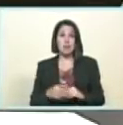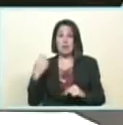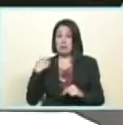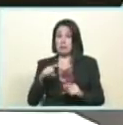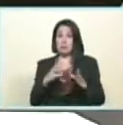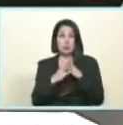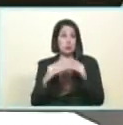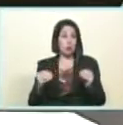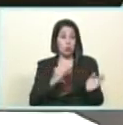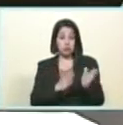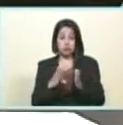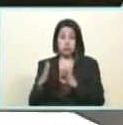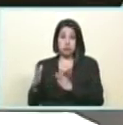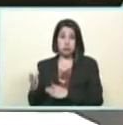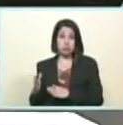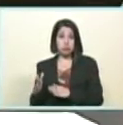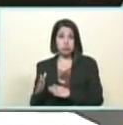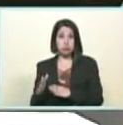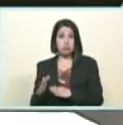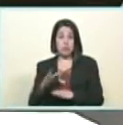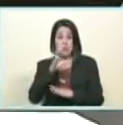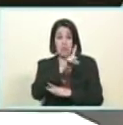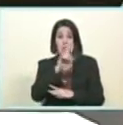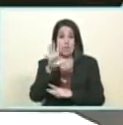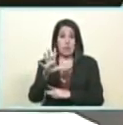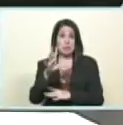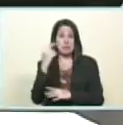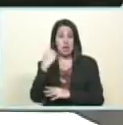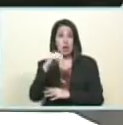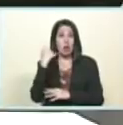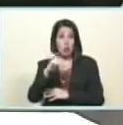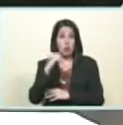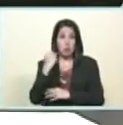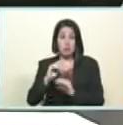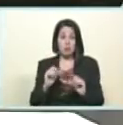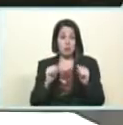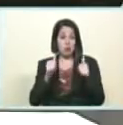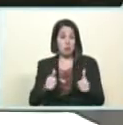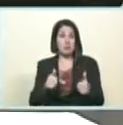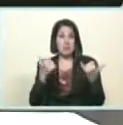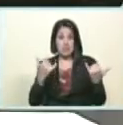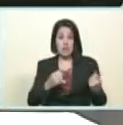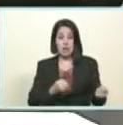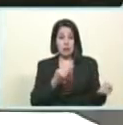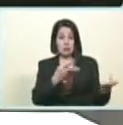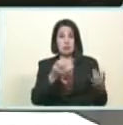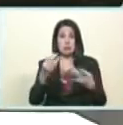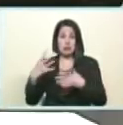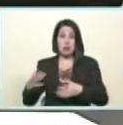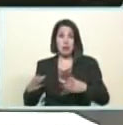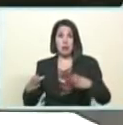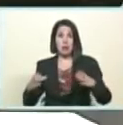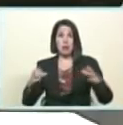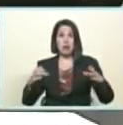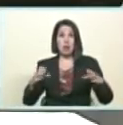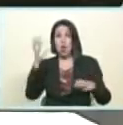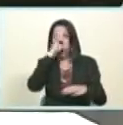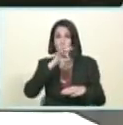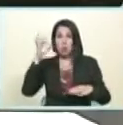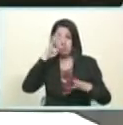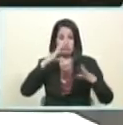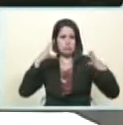bien coordinadito porque a partir del 15 de noviembre vamos a empezar la distribución del pernil navideño